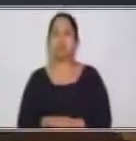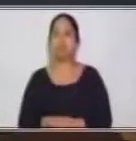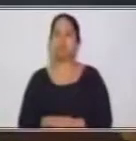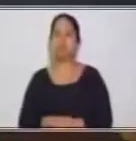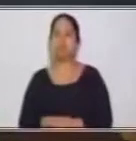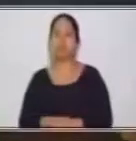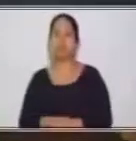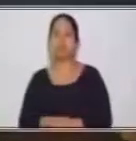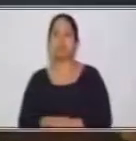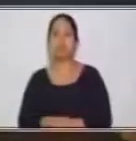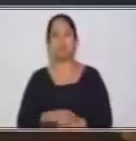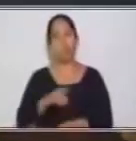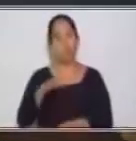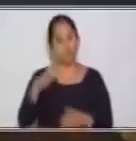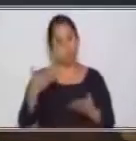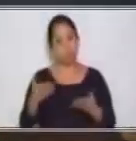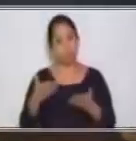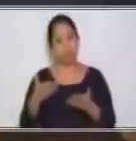Podemos indicar lo siguiente.